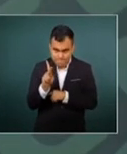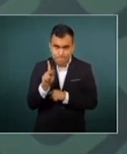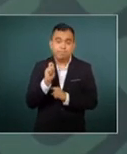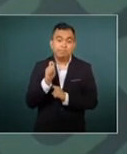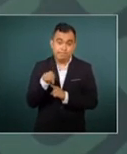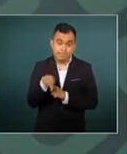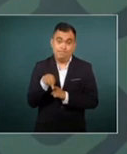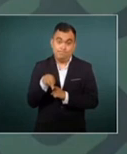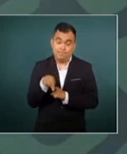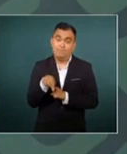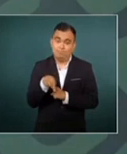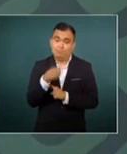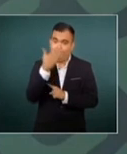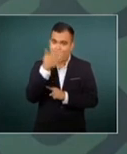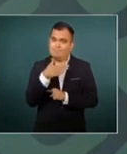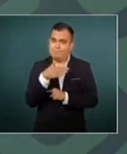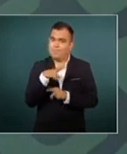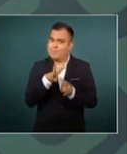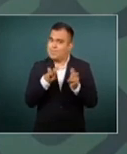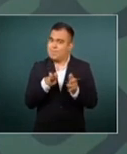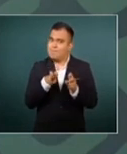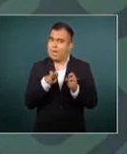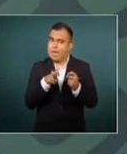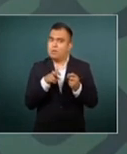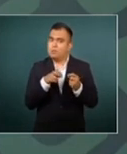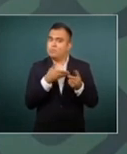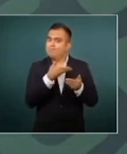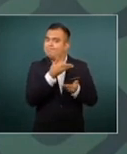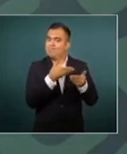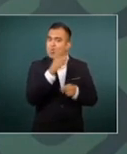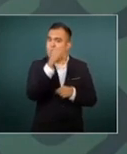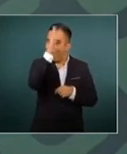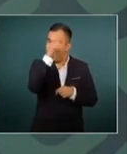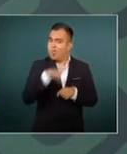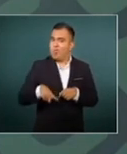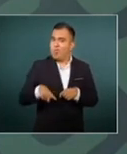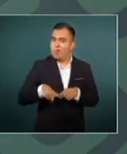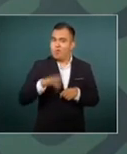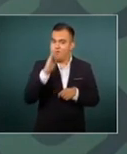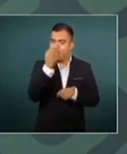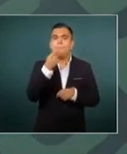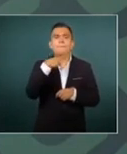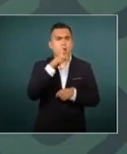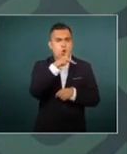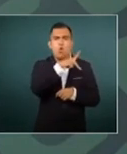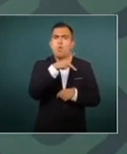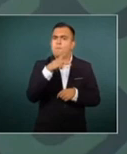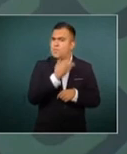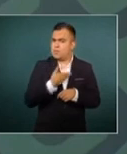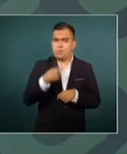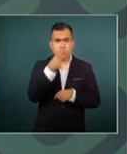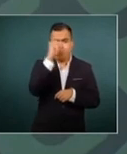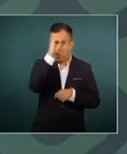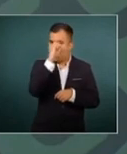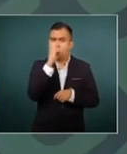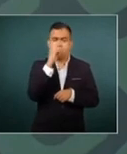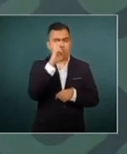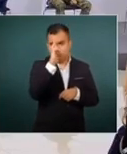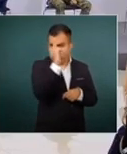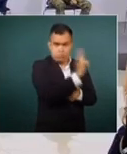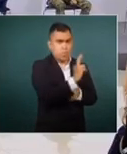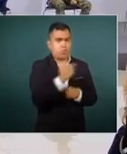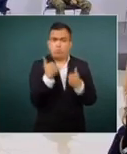motivo de conflicto con el gobierno federal, yo creo que no, yo creo que al final de cuentas el presidente ha expresado su opinión y es respetable y es entendible también.